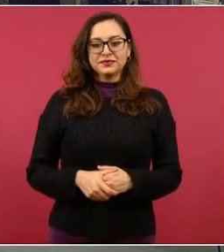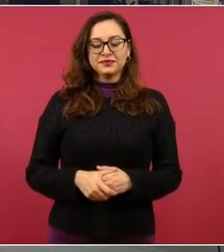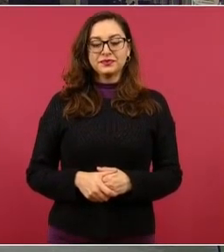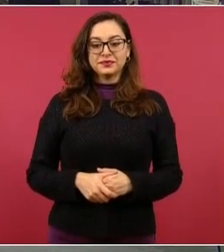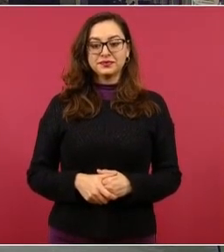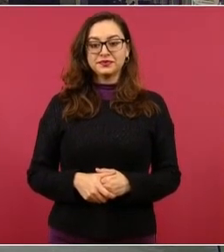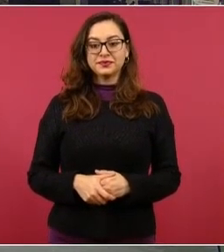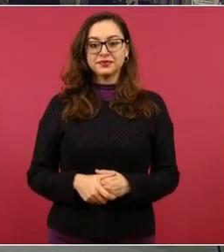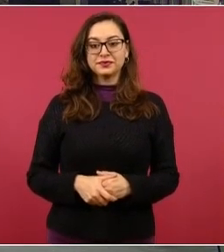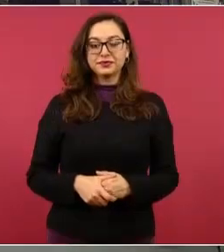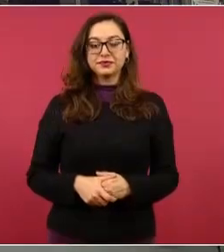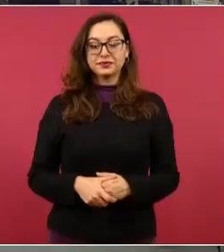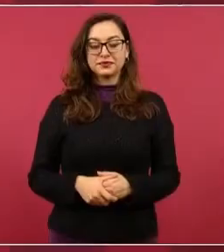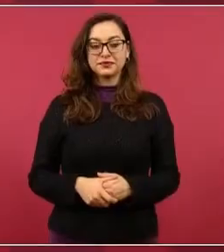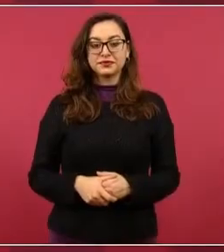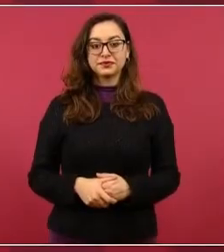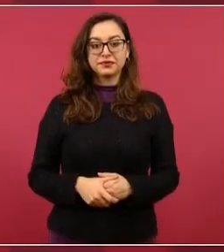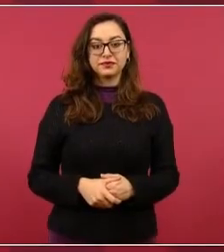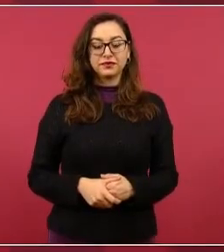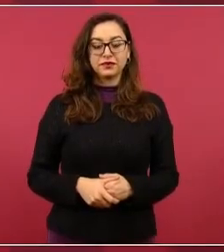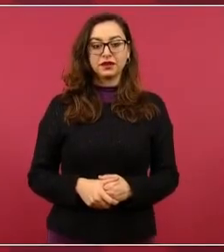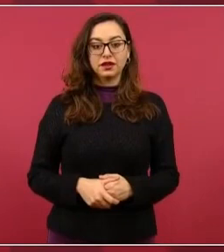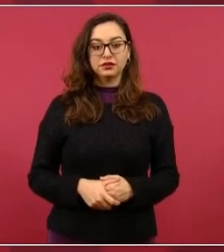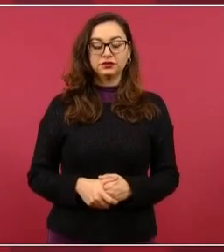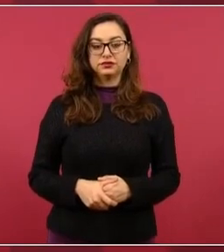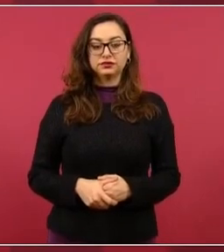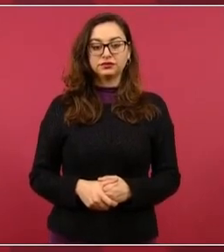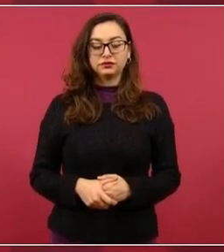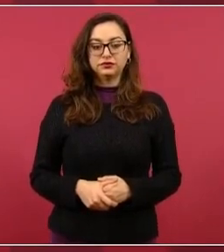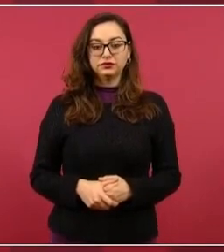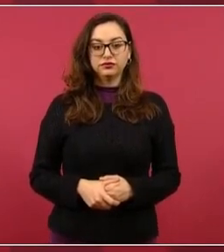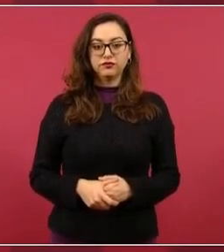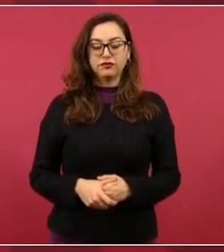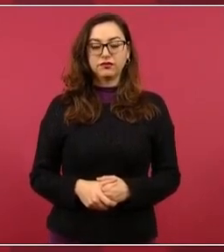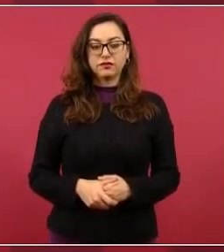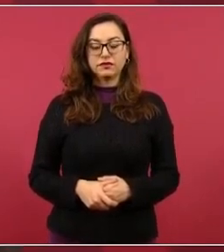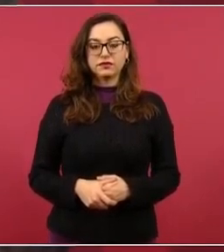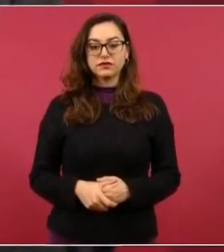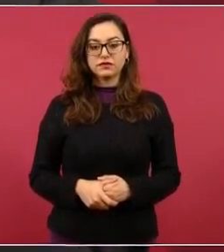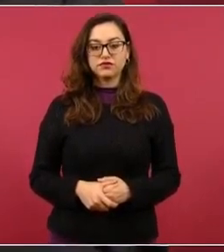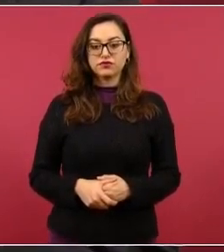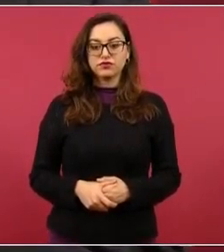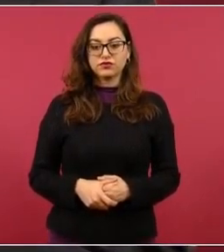¿Son bien vistas? Una de las cosas